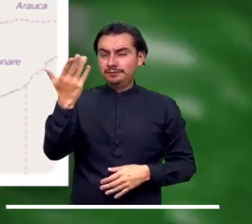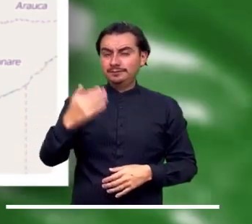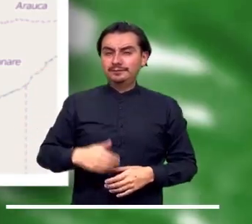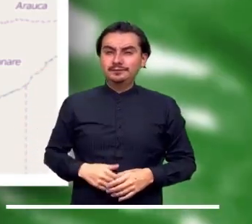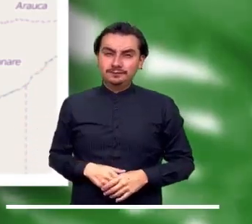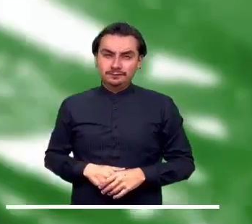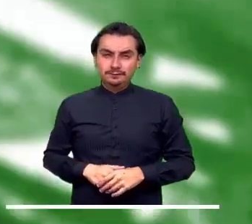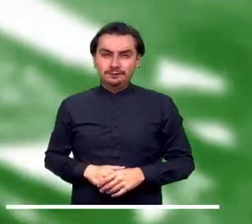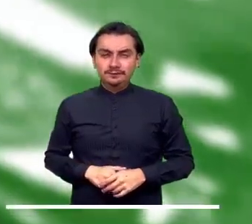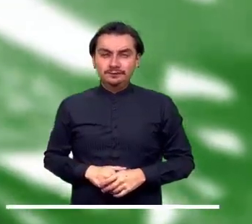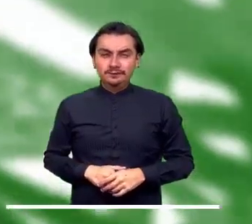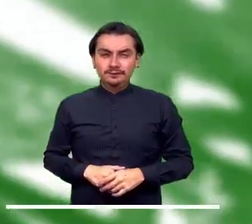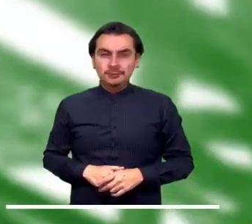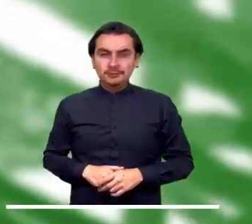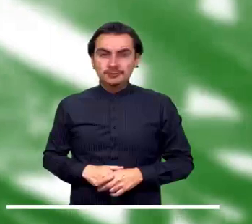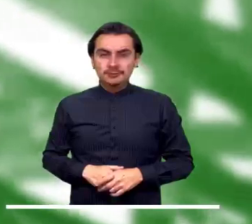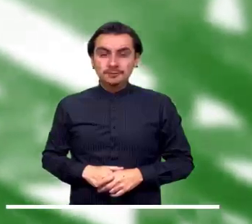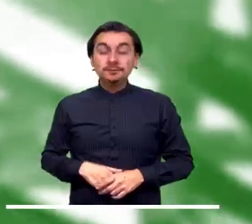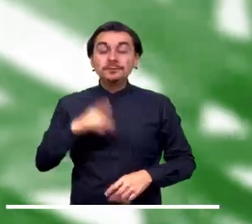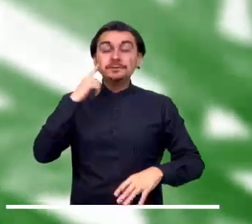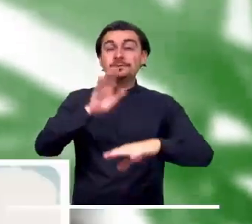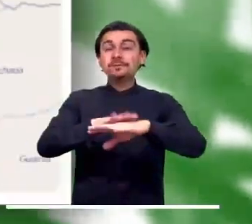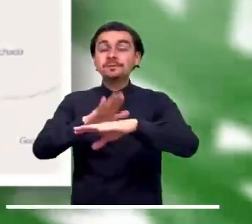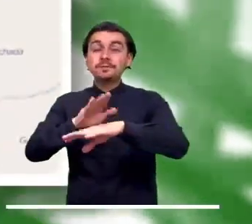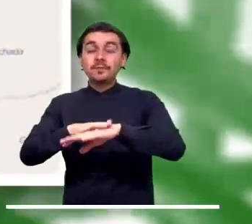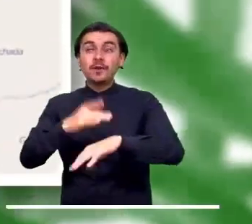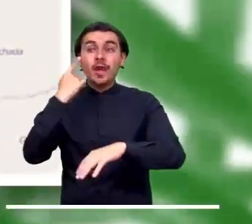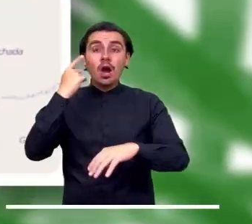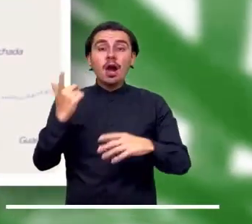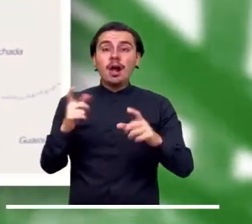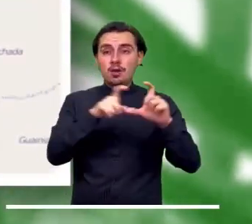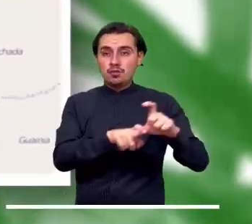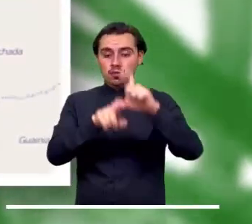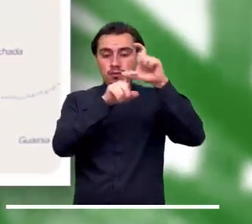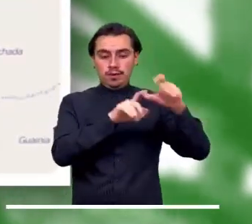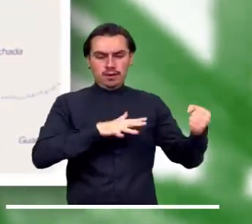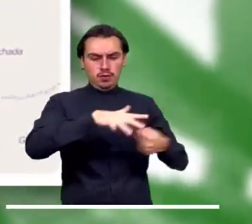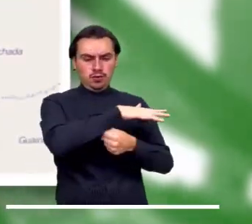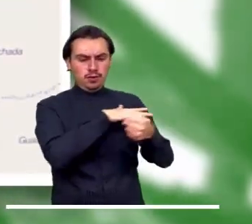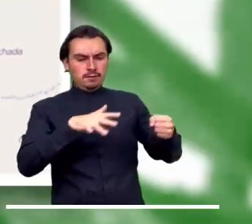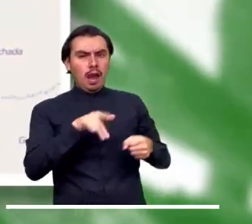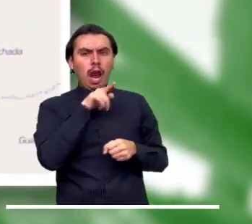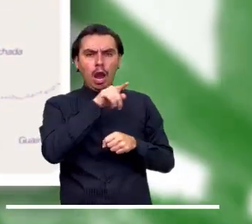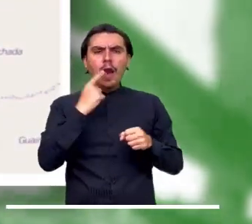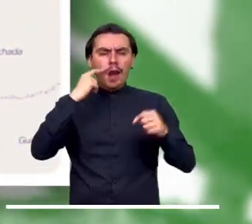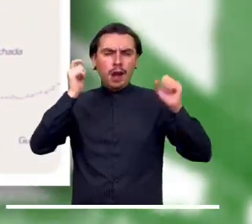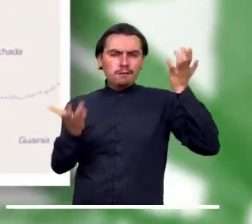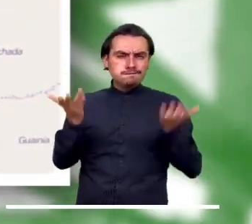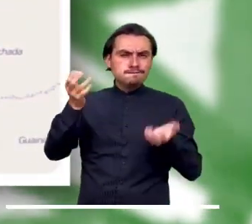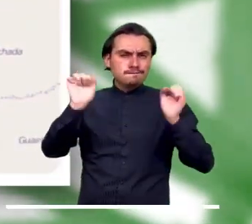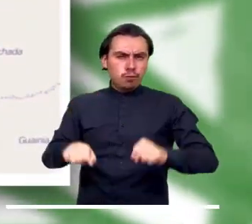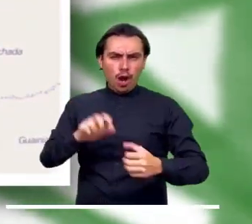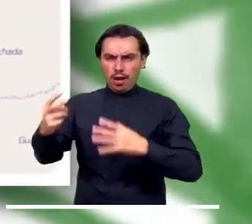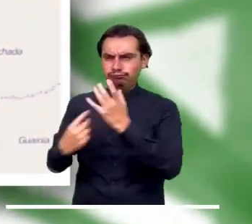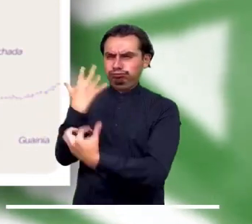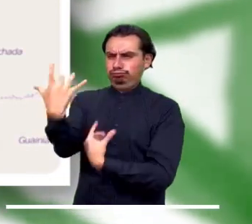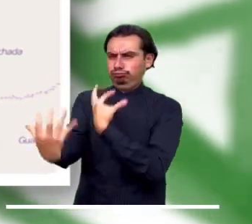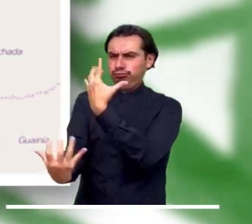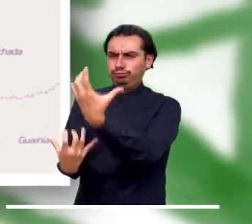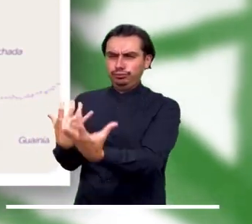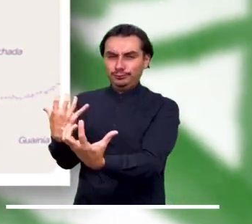roja se emite en La Guajira, Cauca, Tolima, Norte de Santander y Cundinamarca por alta probabilidad de incendios.